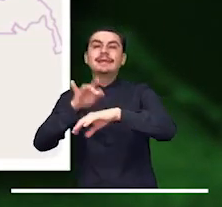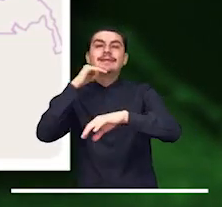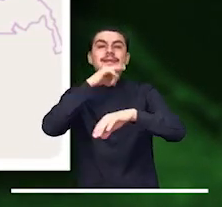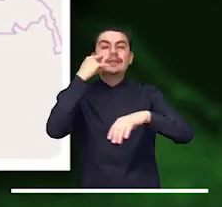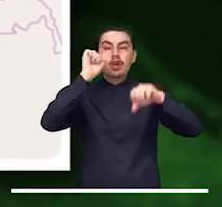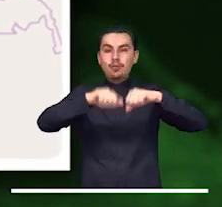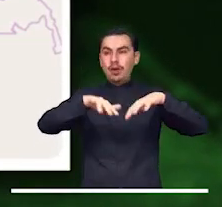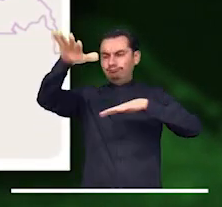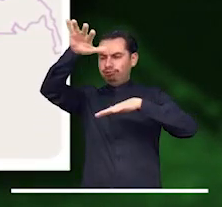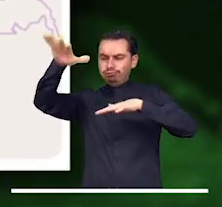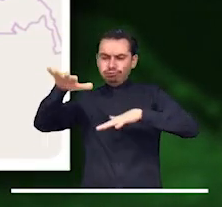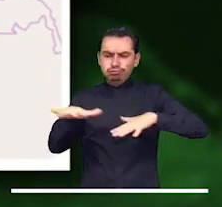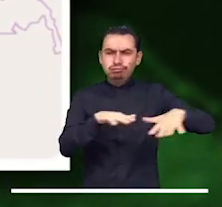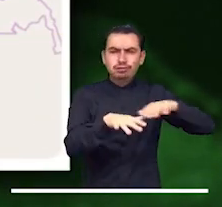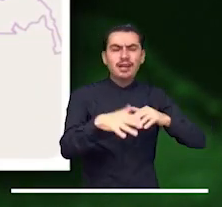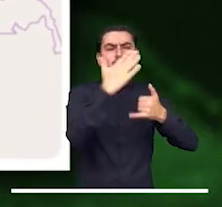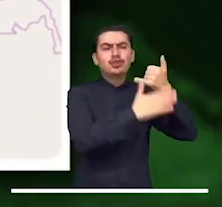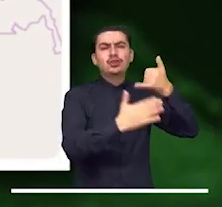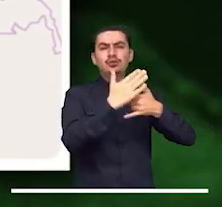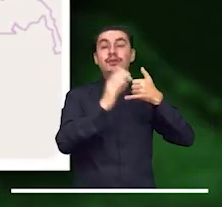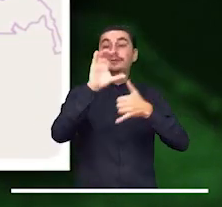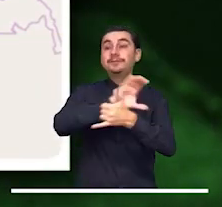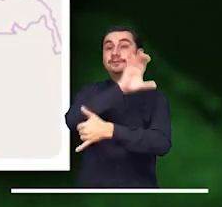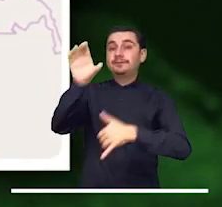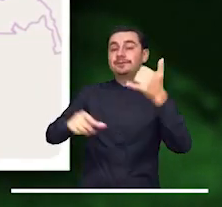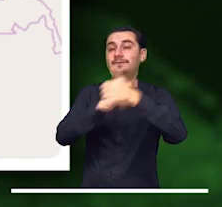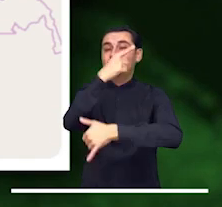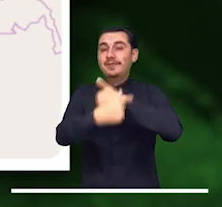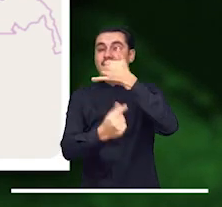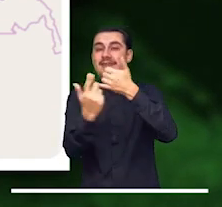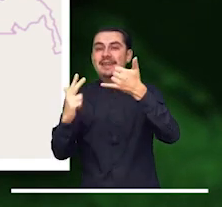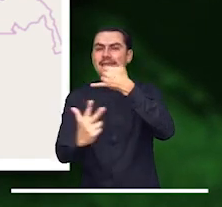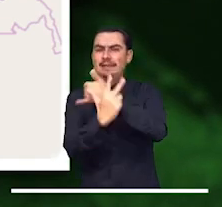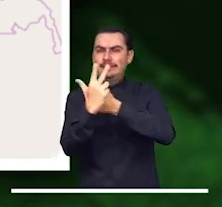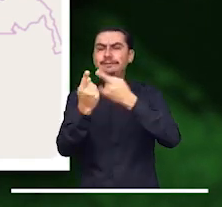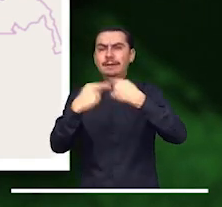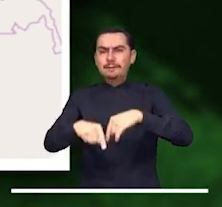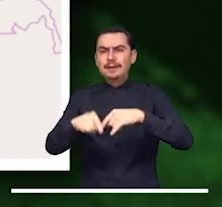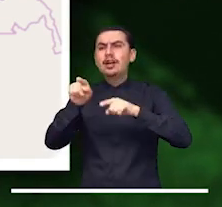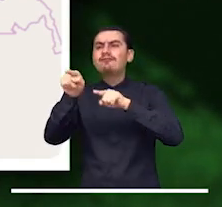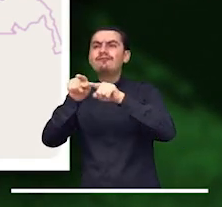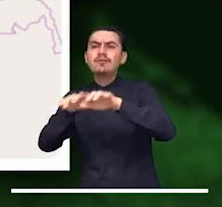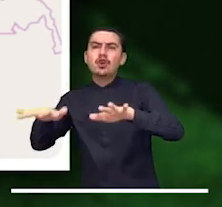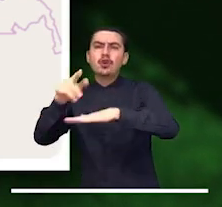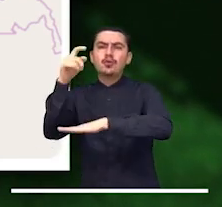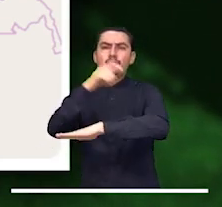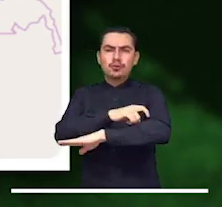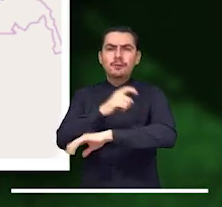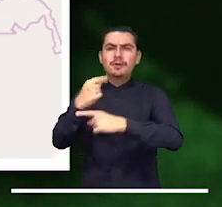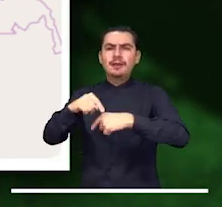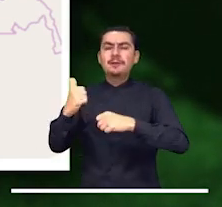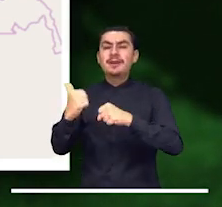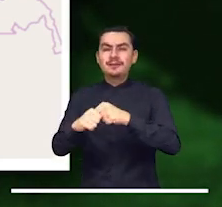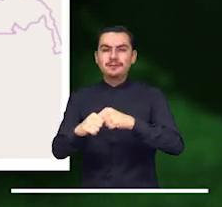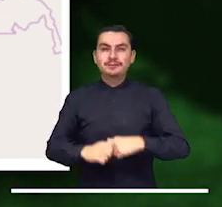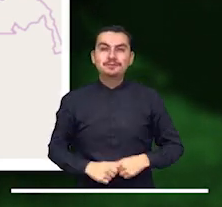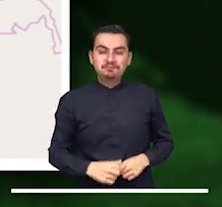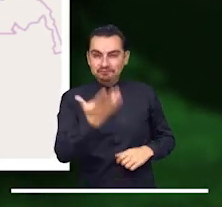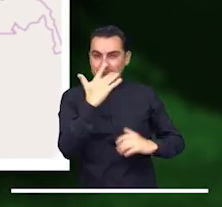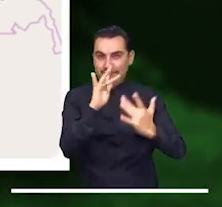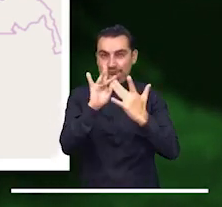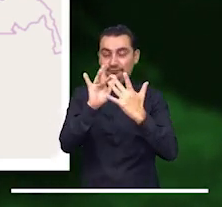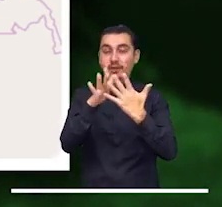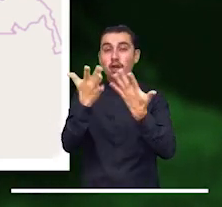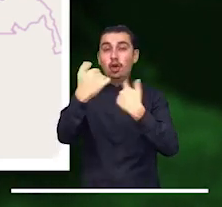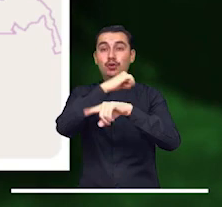Activamos la alerta roja por posibles deslizamientos en las regiones Caribe, Pacífica y Andina, así como en zonas